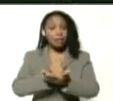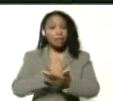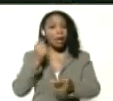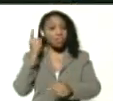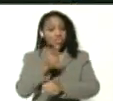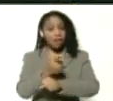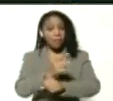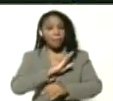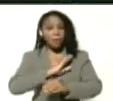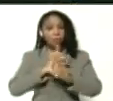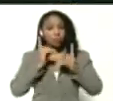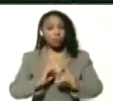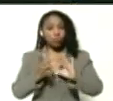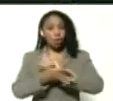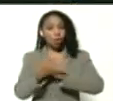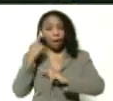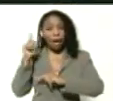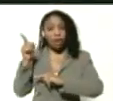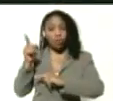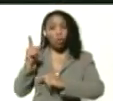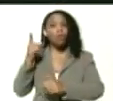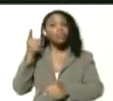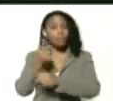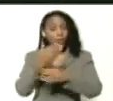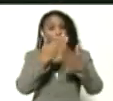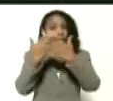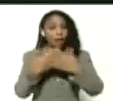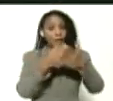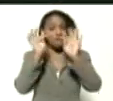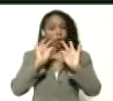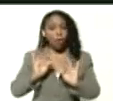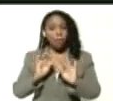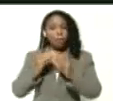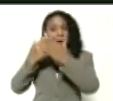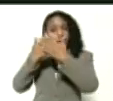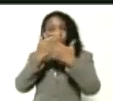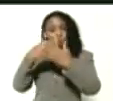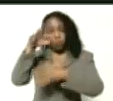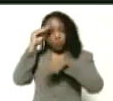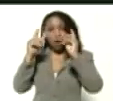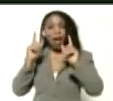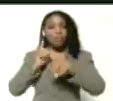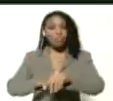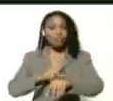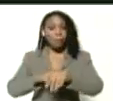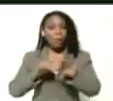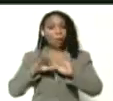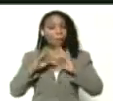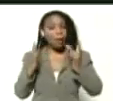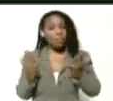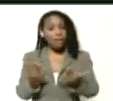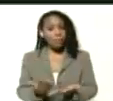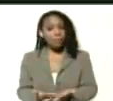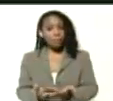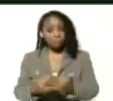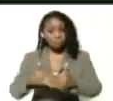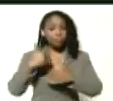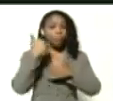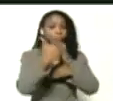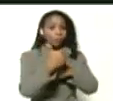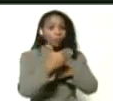Kennedy, Morales. Los estudiantes tienen que tomar iniciativas de la nueva pedagogía en tiempos de pandemia. Después viene